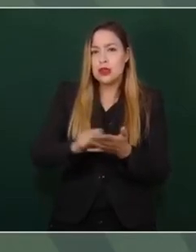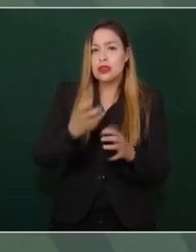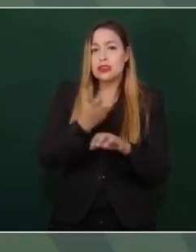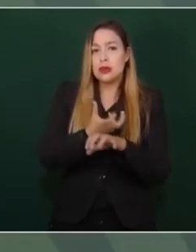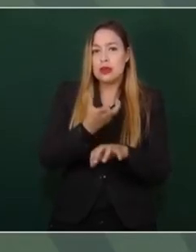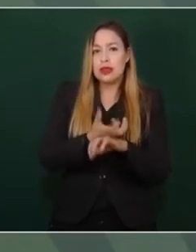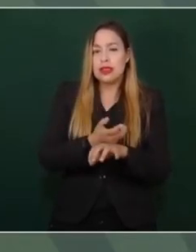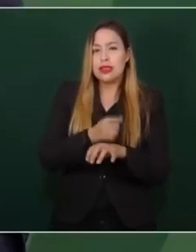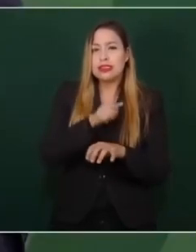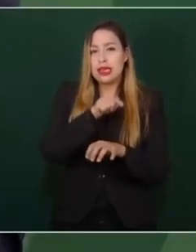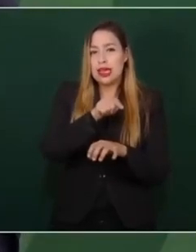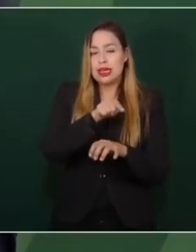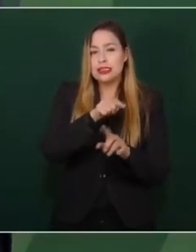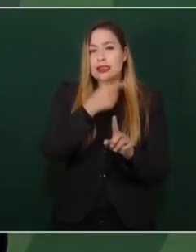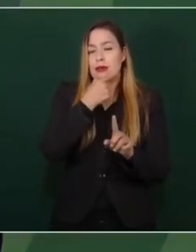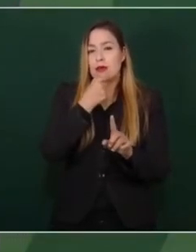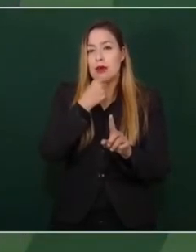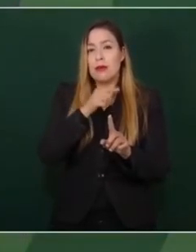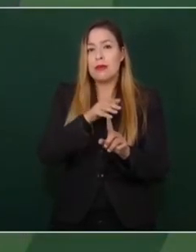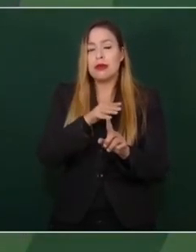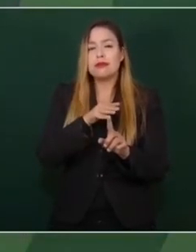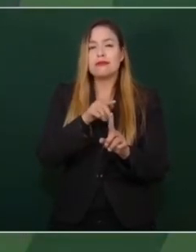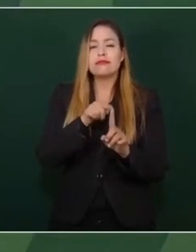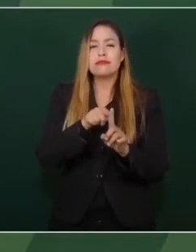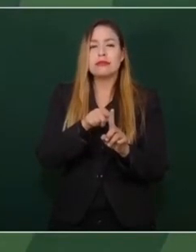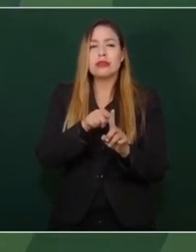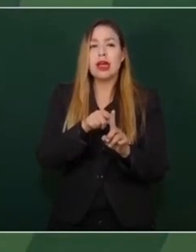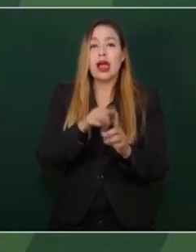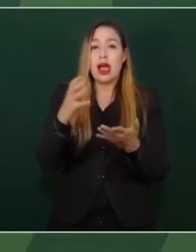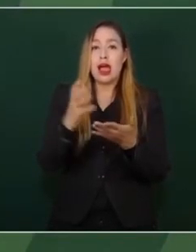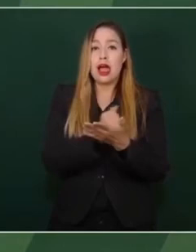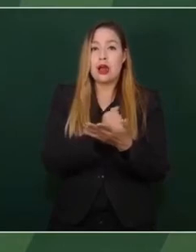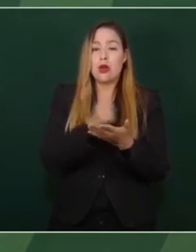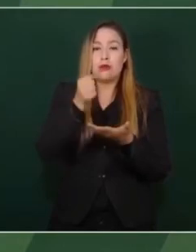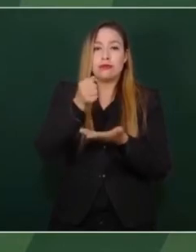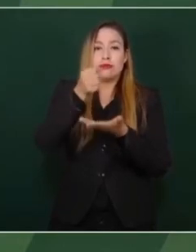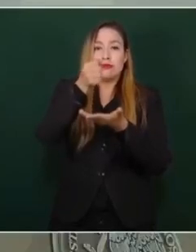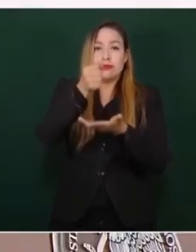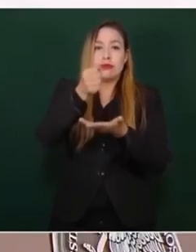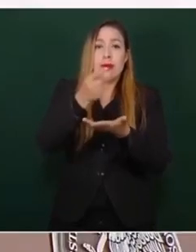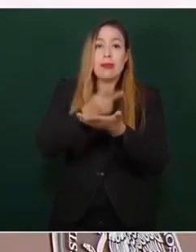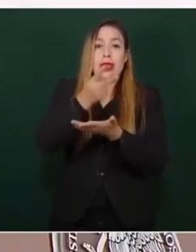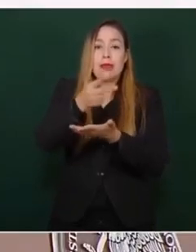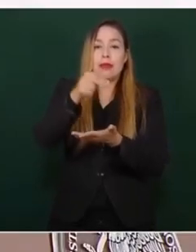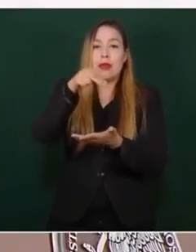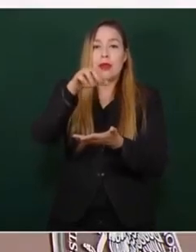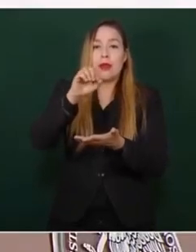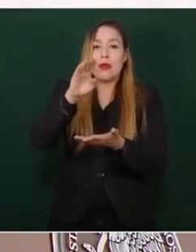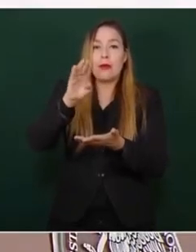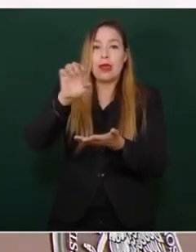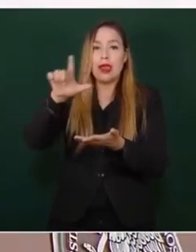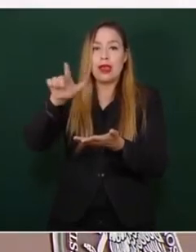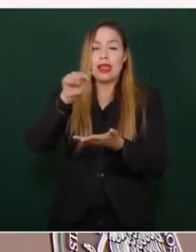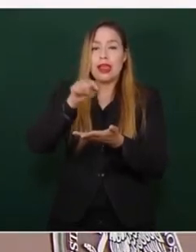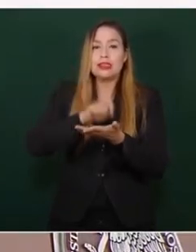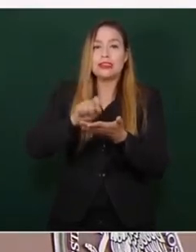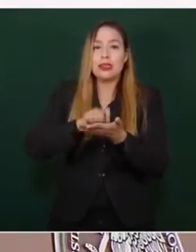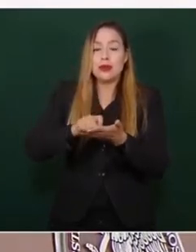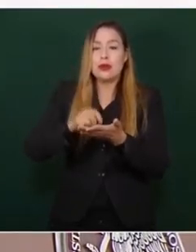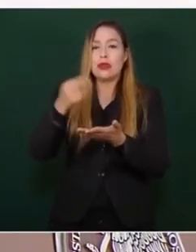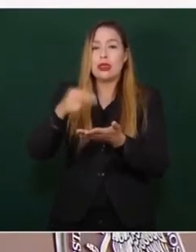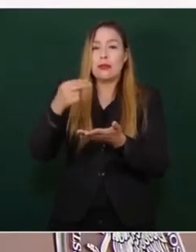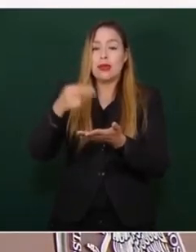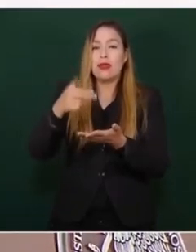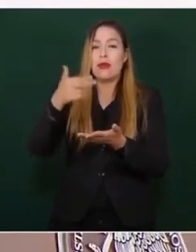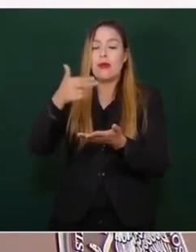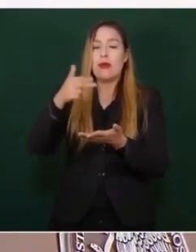premio Nobel de Literatura. Hemingway, Hemingway, Hemingway, me